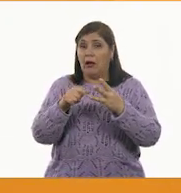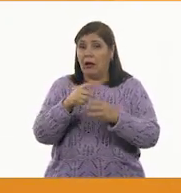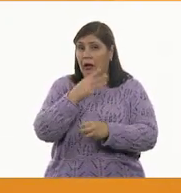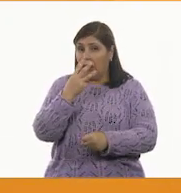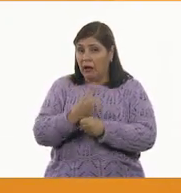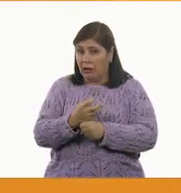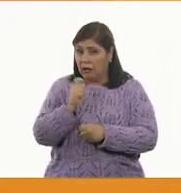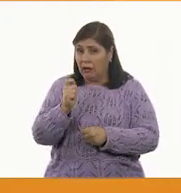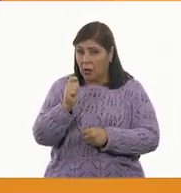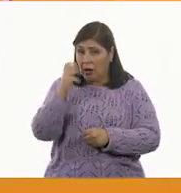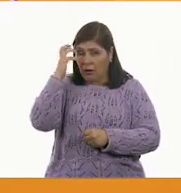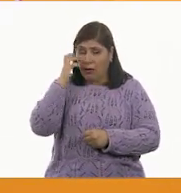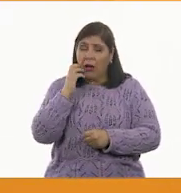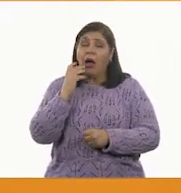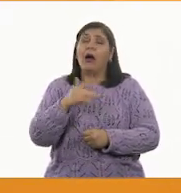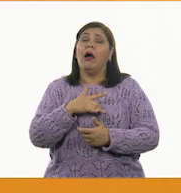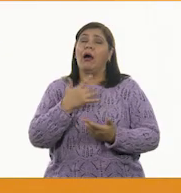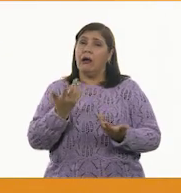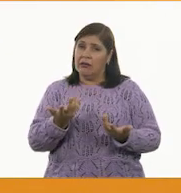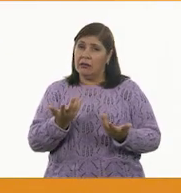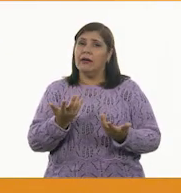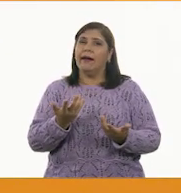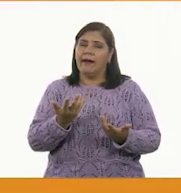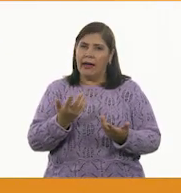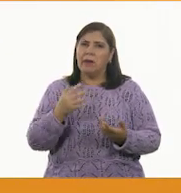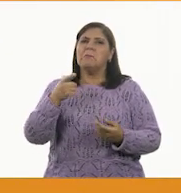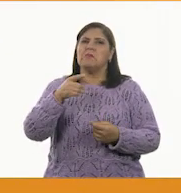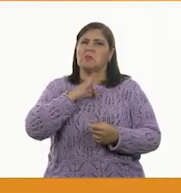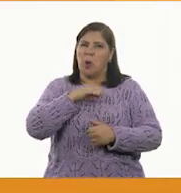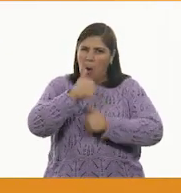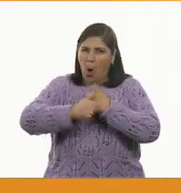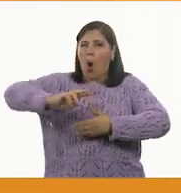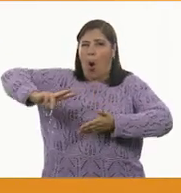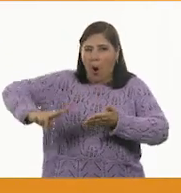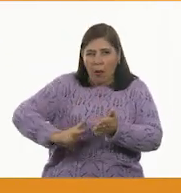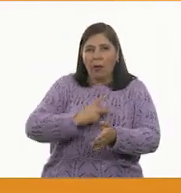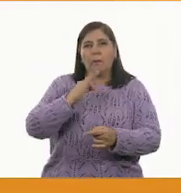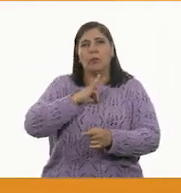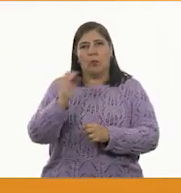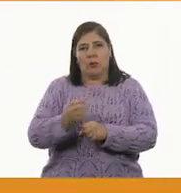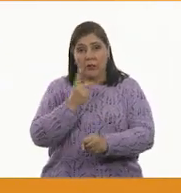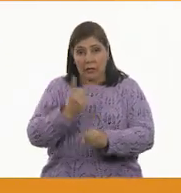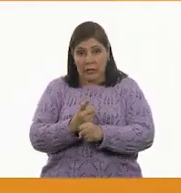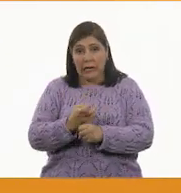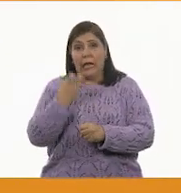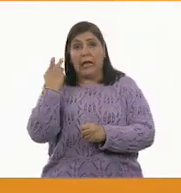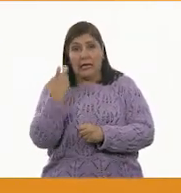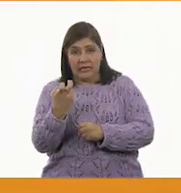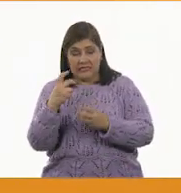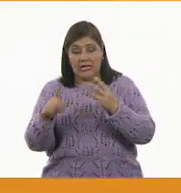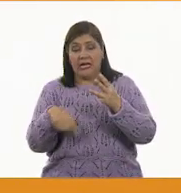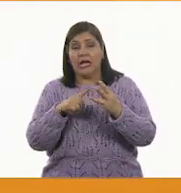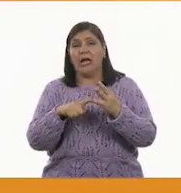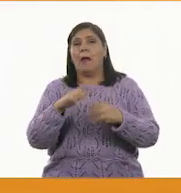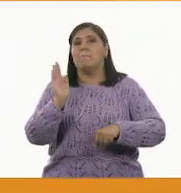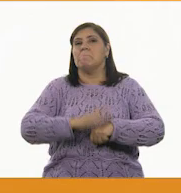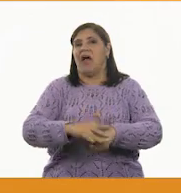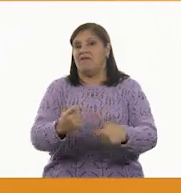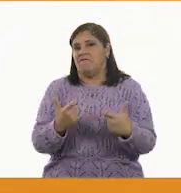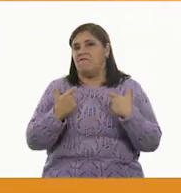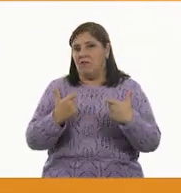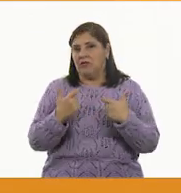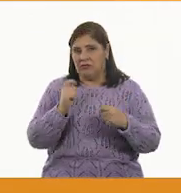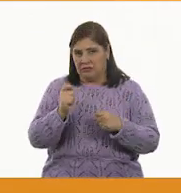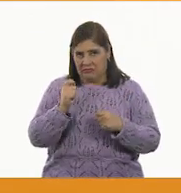darse cuenta que otra oportunidad tenía. Esto le convierte en el león más fuerte de todos.